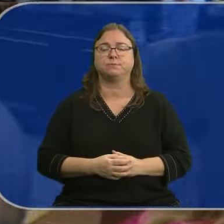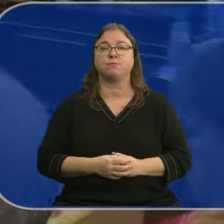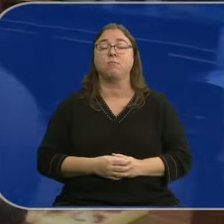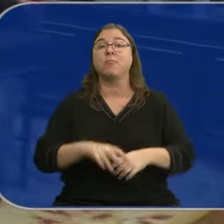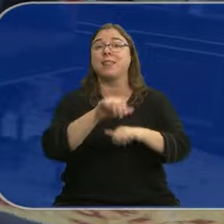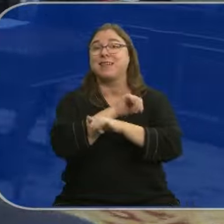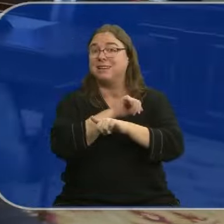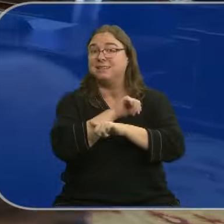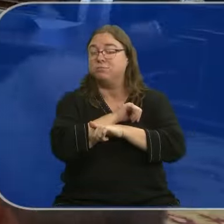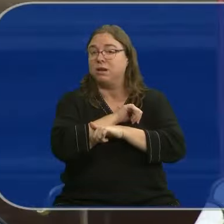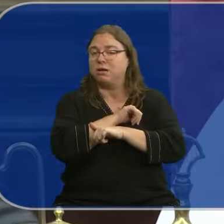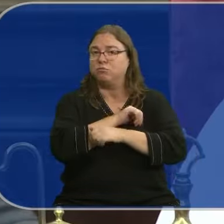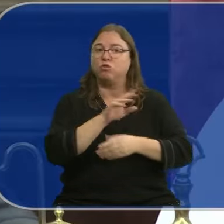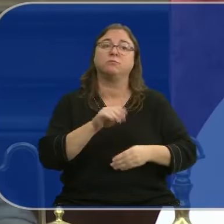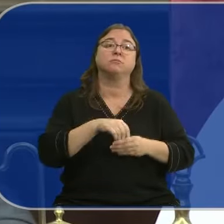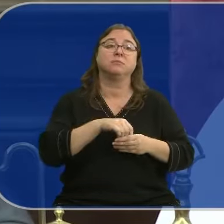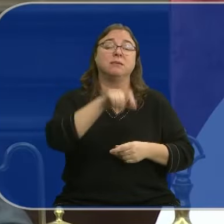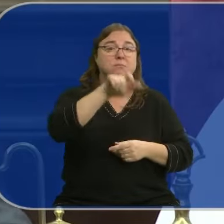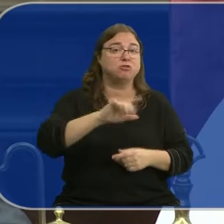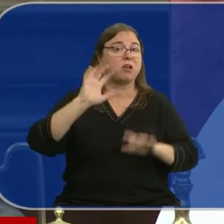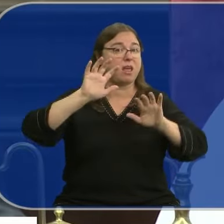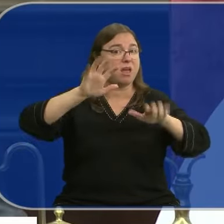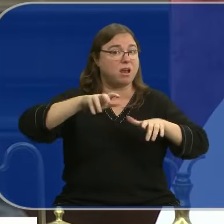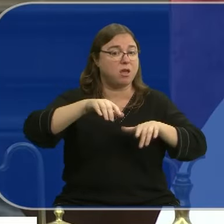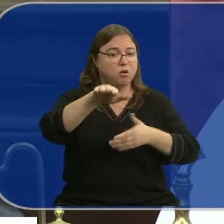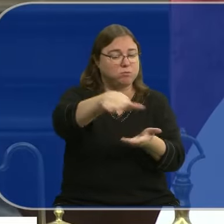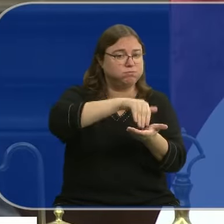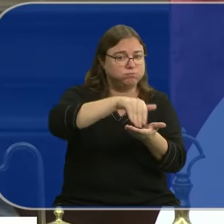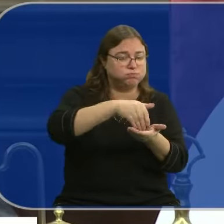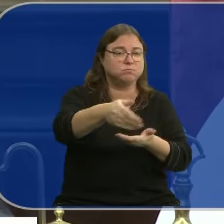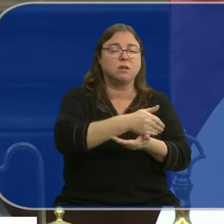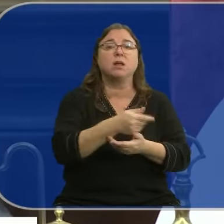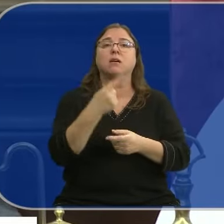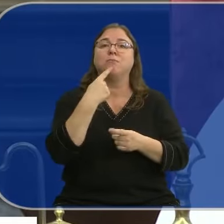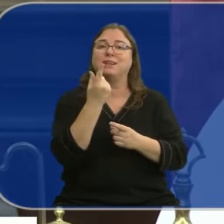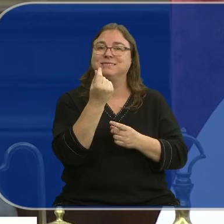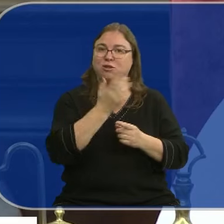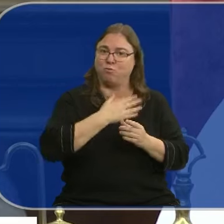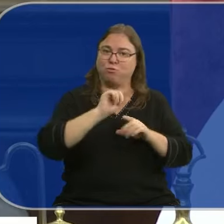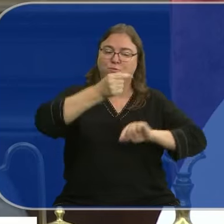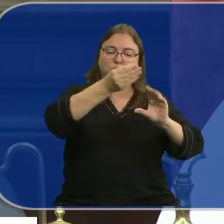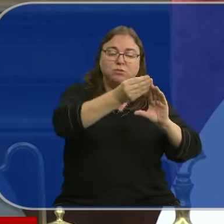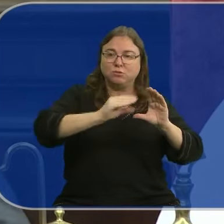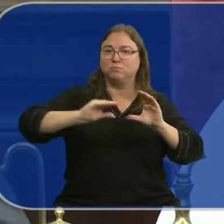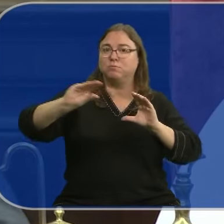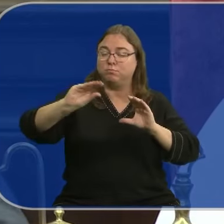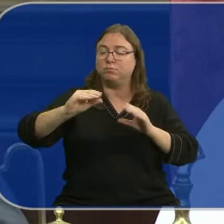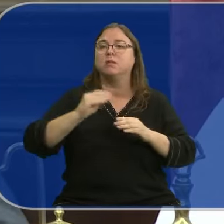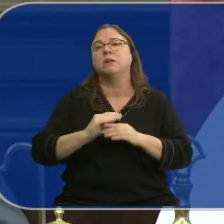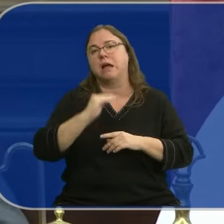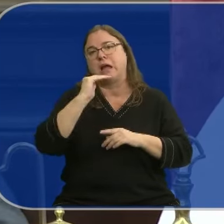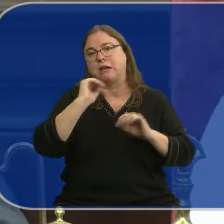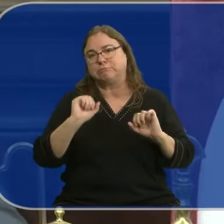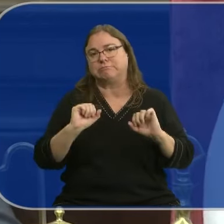Esperamos que la ayuda que solidariamente han recogido los leoneses y estas partidas económicas detraídas del presupuesto municipal contribuyan a